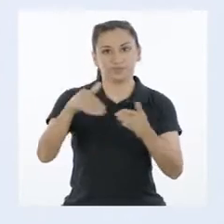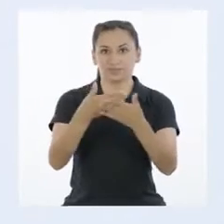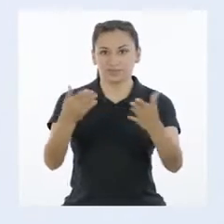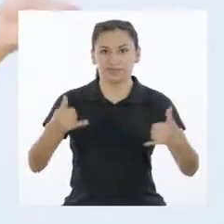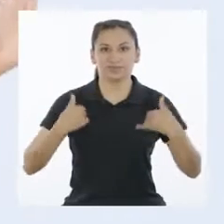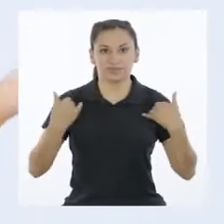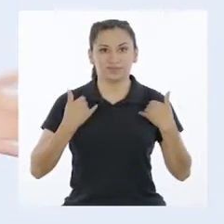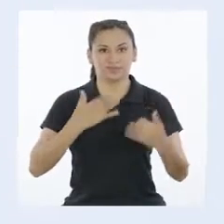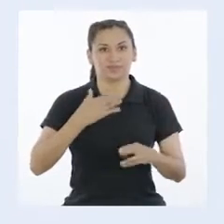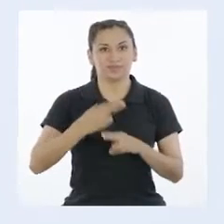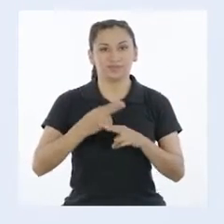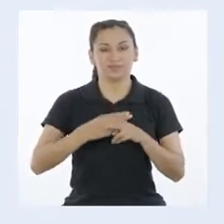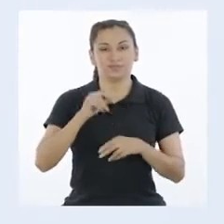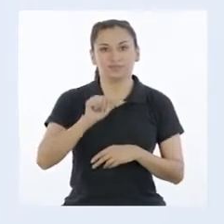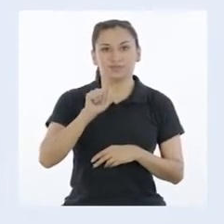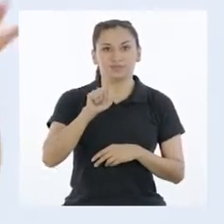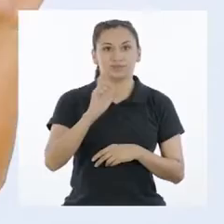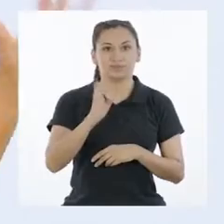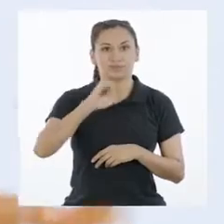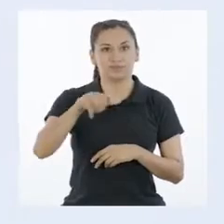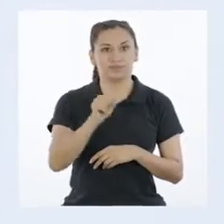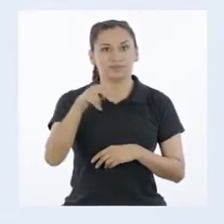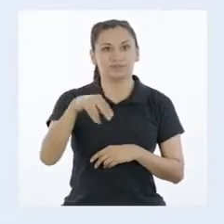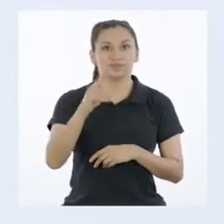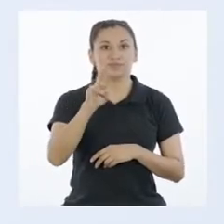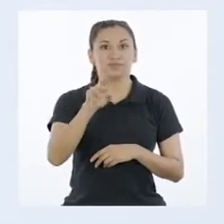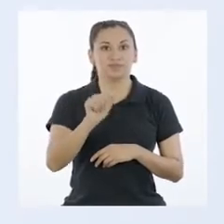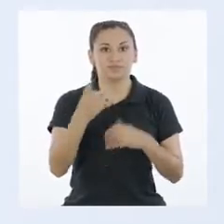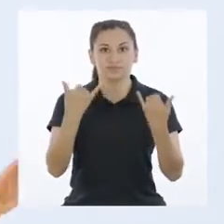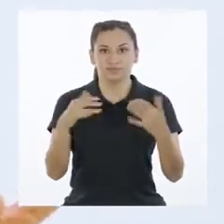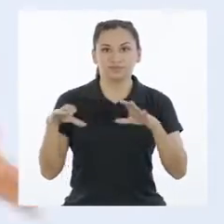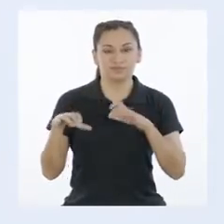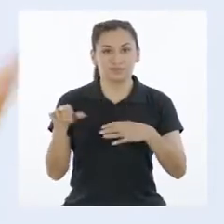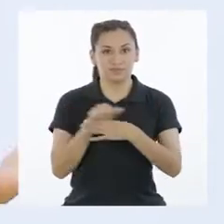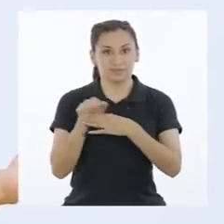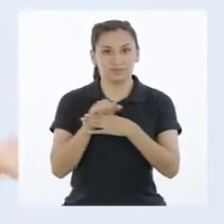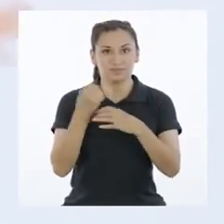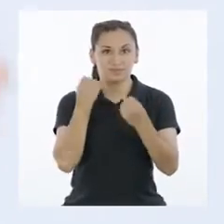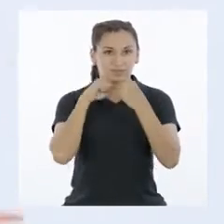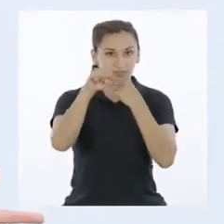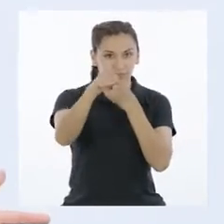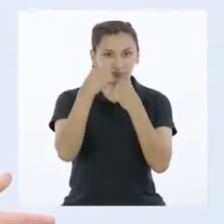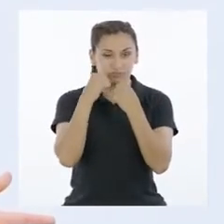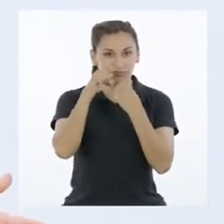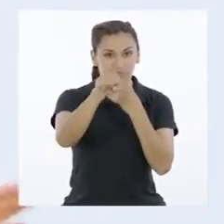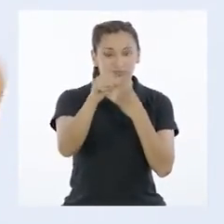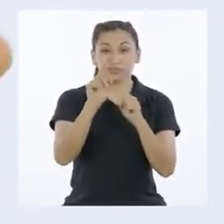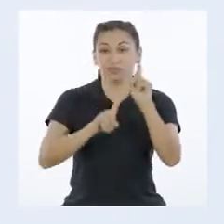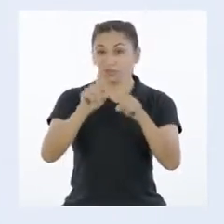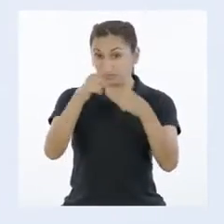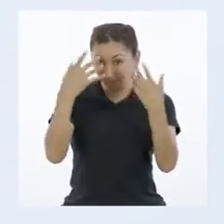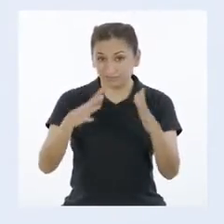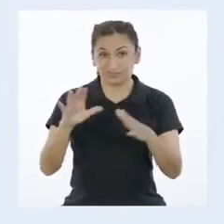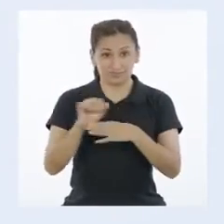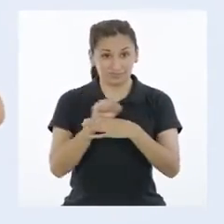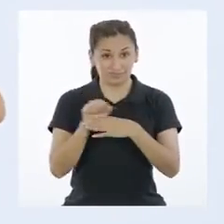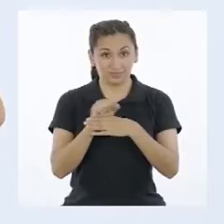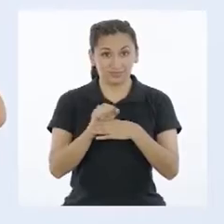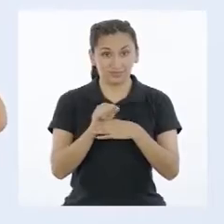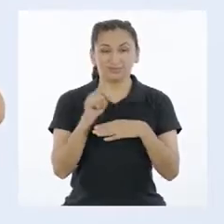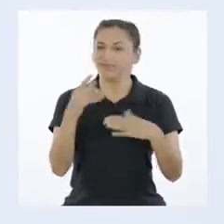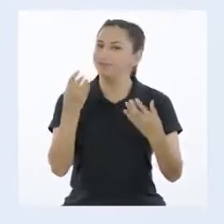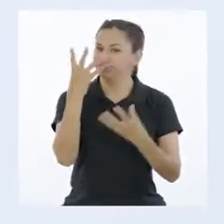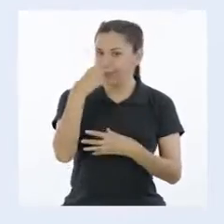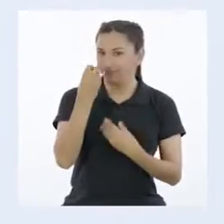Hola chicas y chicos, soy Alejandra y hoy vamos a realizar ejercicios relacionados al boxeo. ¿Alguna vez lo han